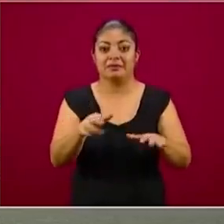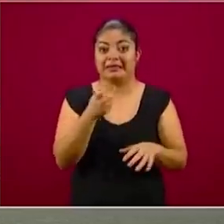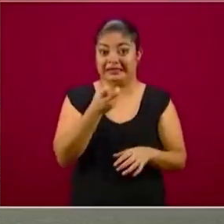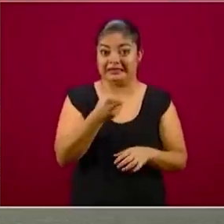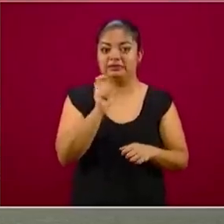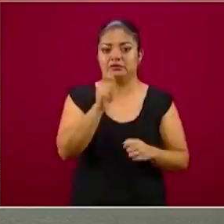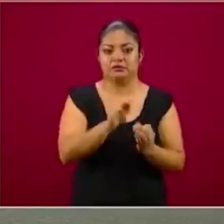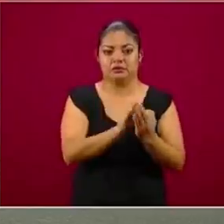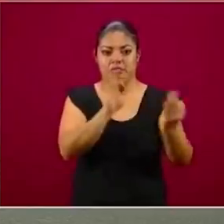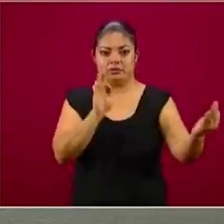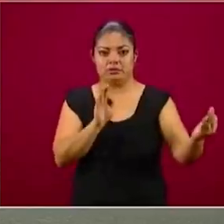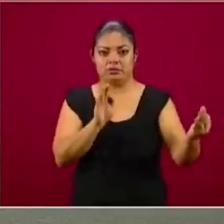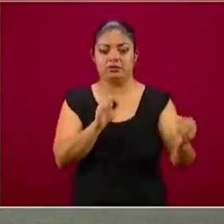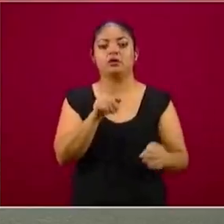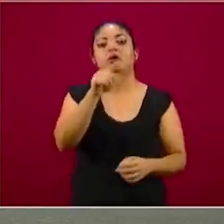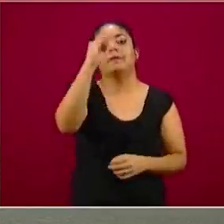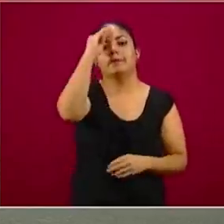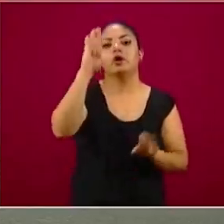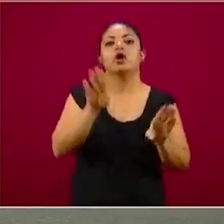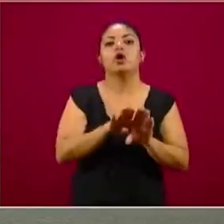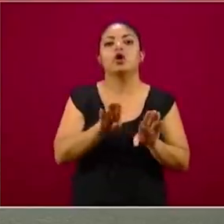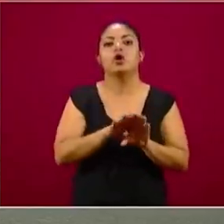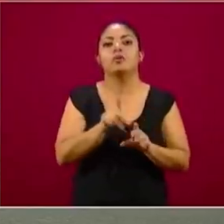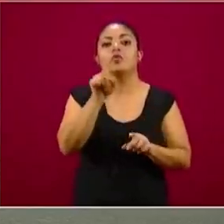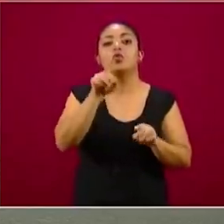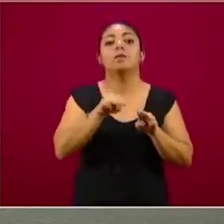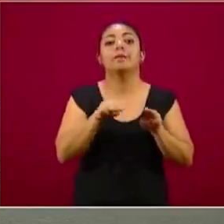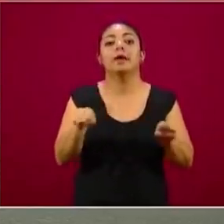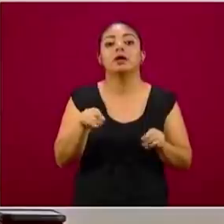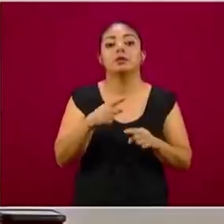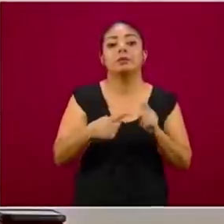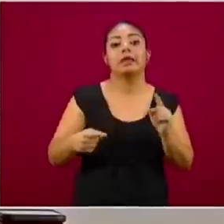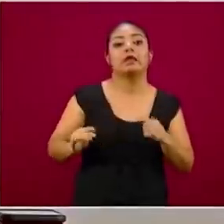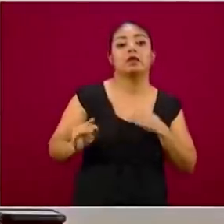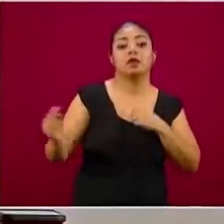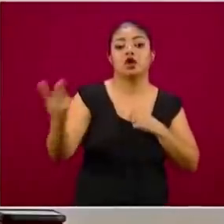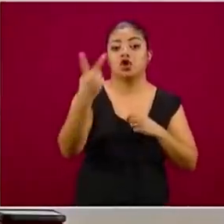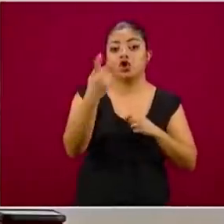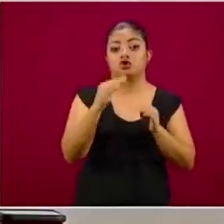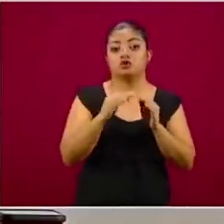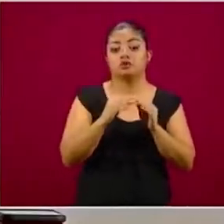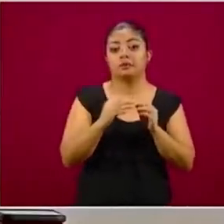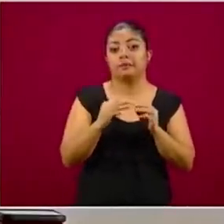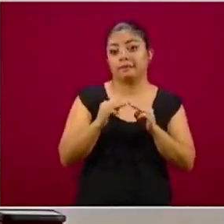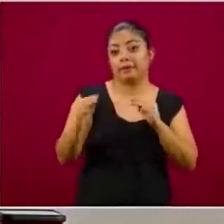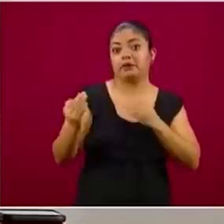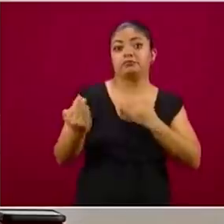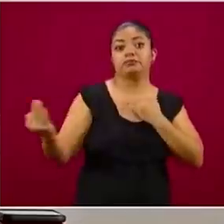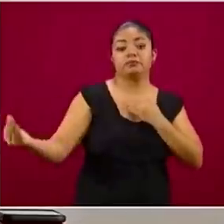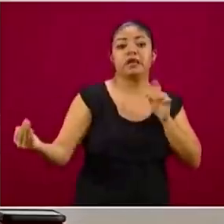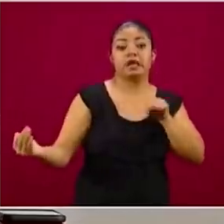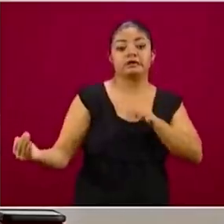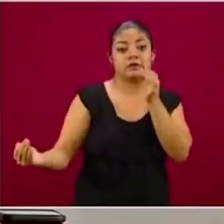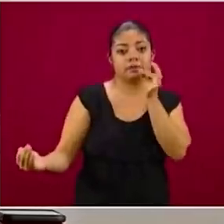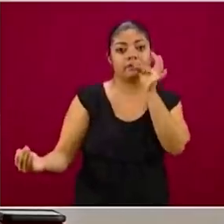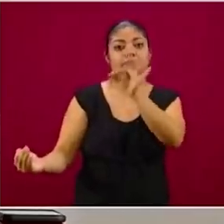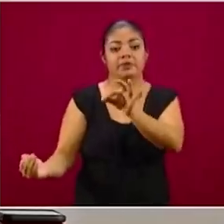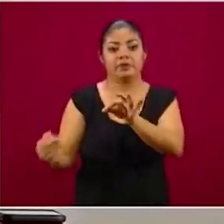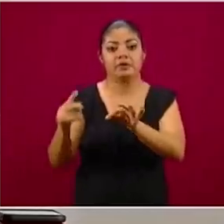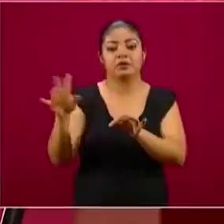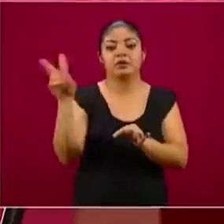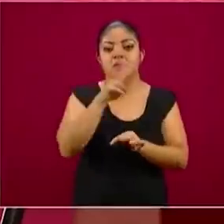esa es la sana distancia, no estar a una distancia de un metro y medio o dos metros, que es donde viajan las gotas de saliva y las secciones